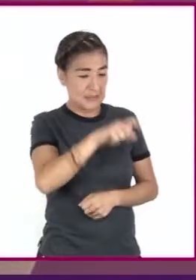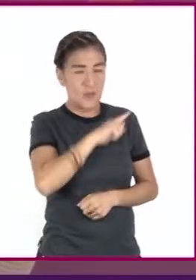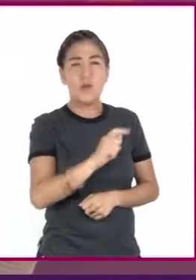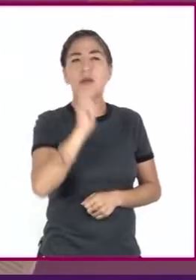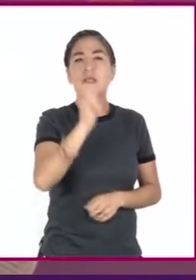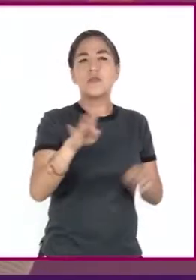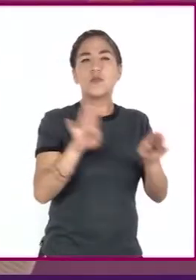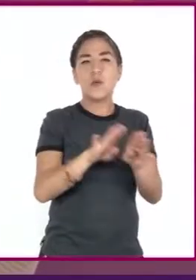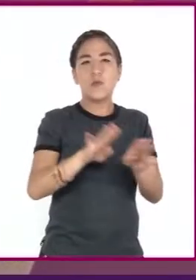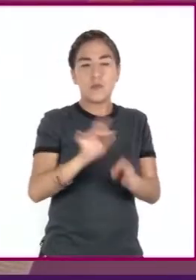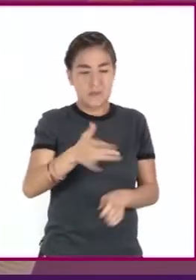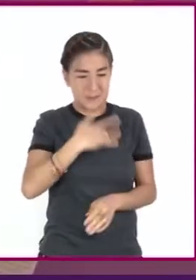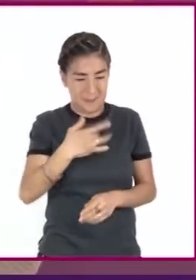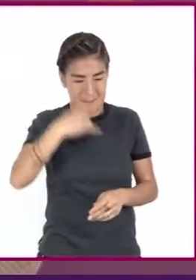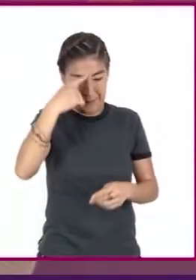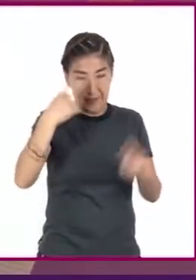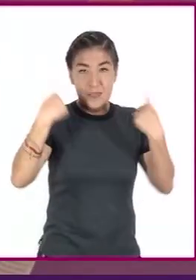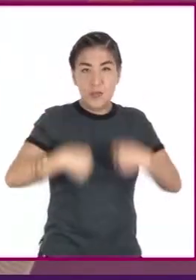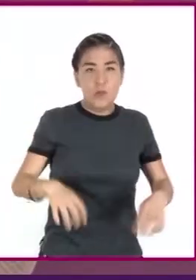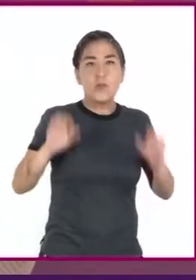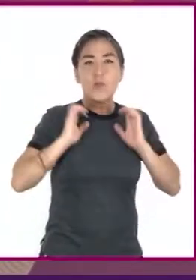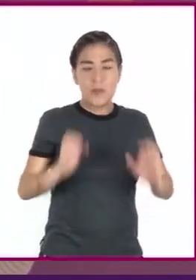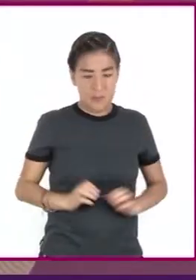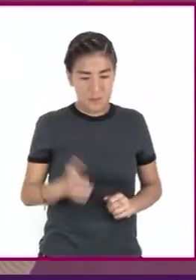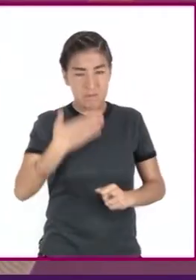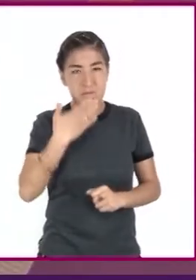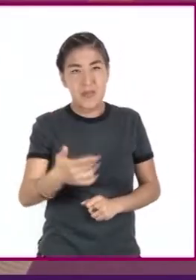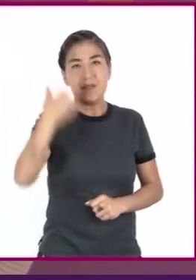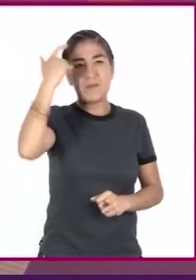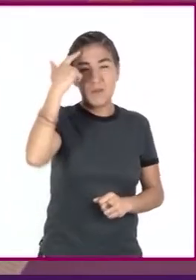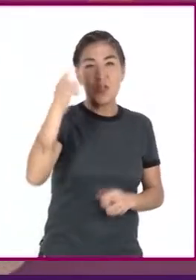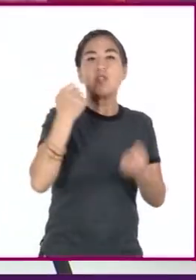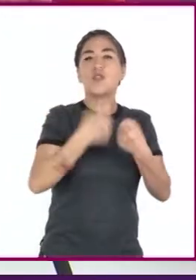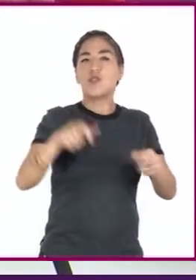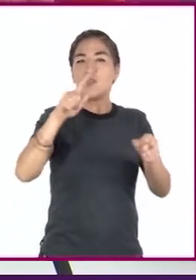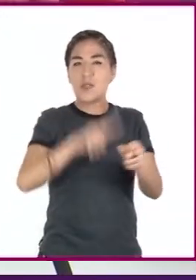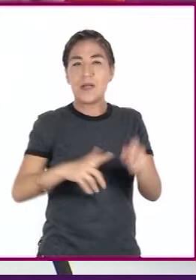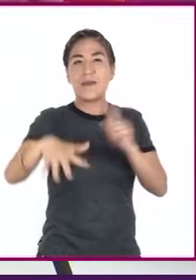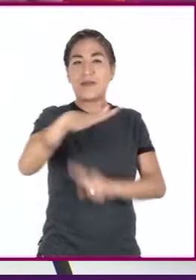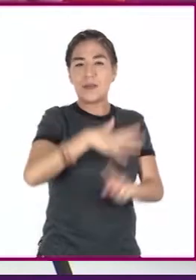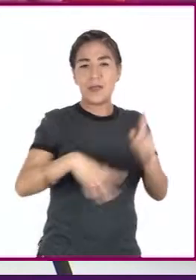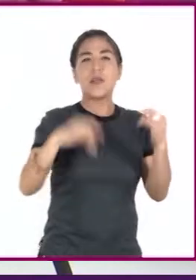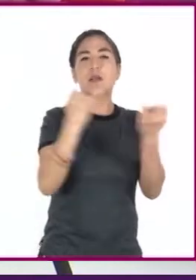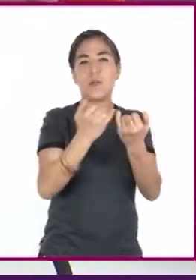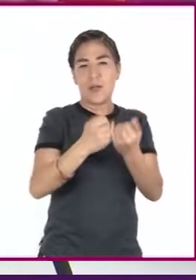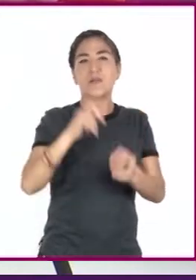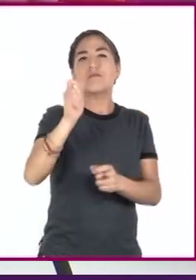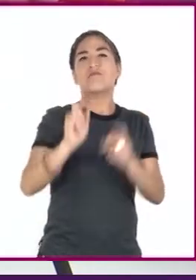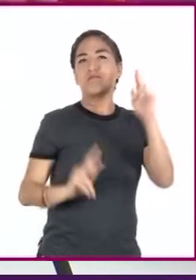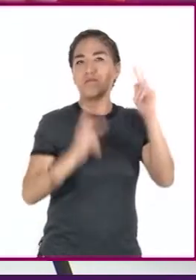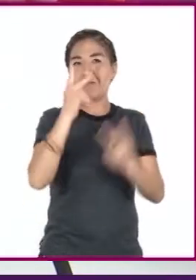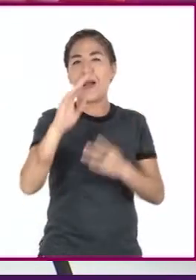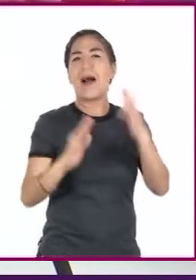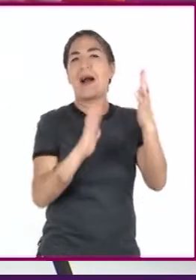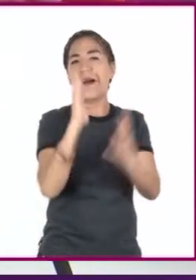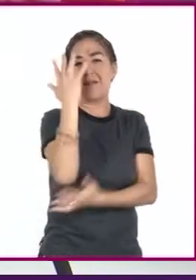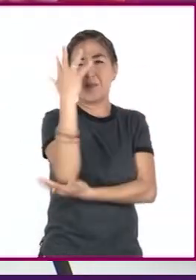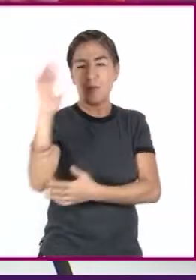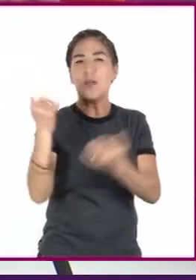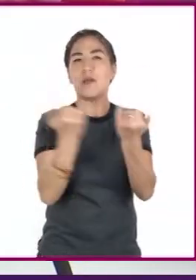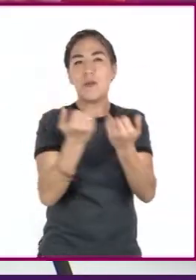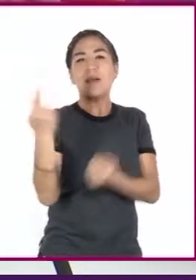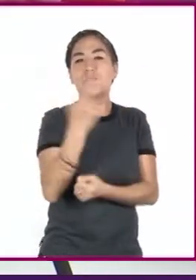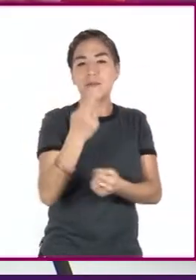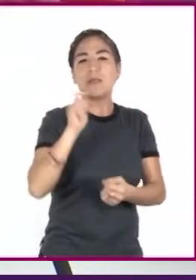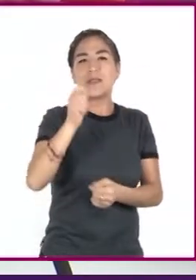completo estado de bienestar físico, mental, emocional, social e inclusive ambiental, por lo que es necesario practicar